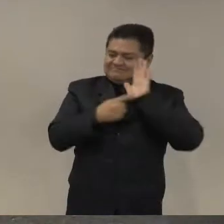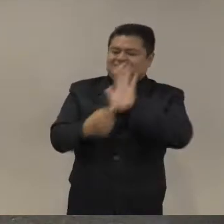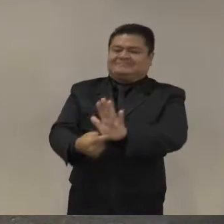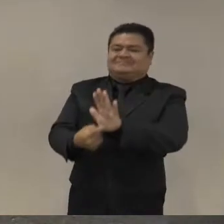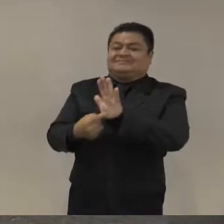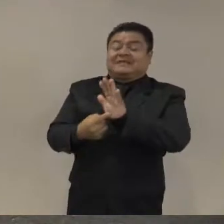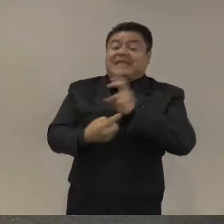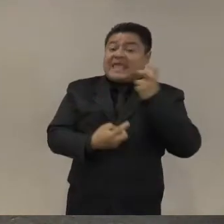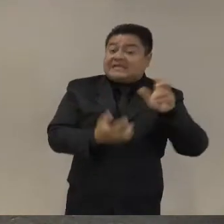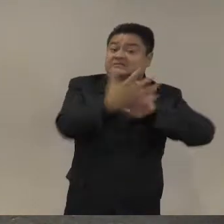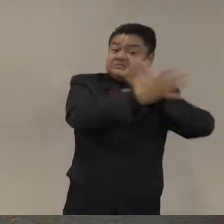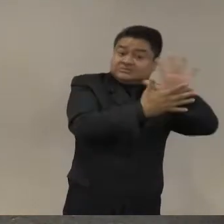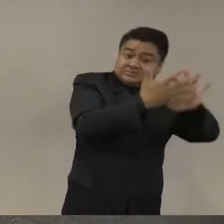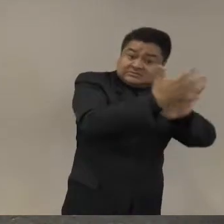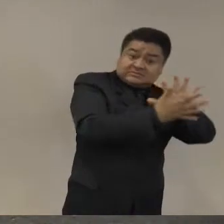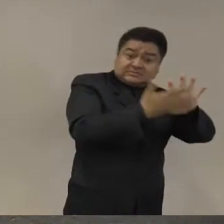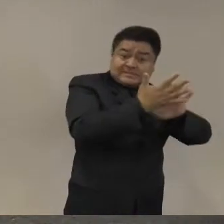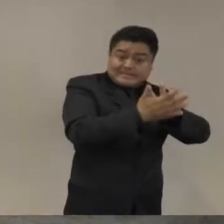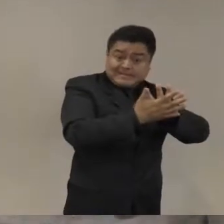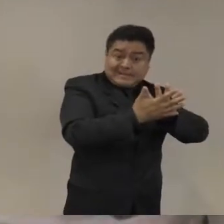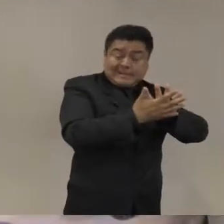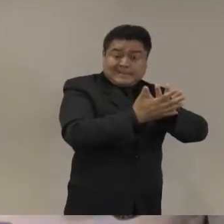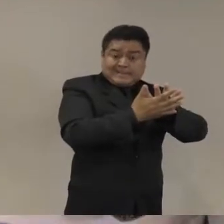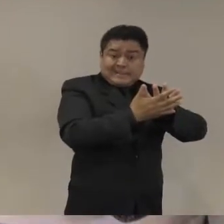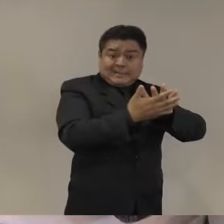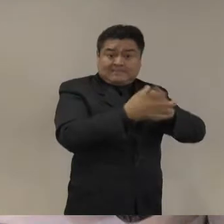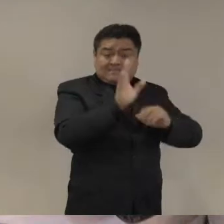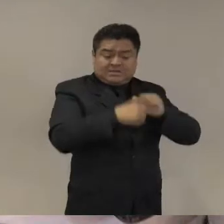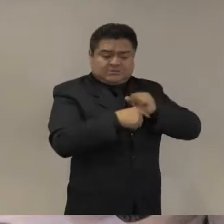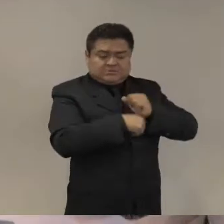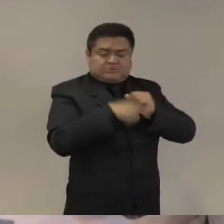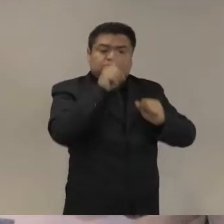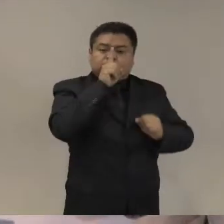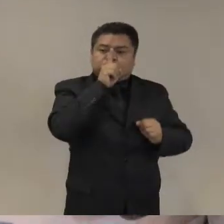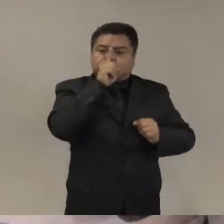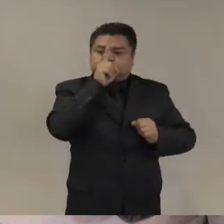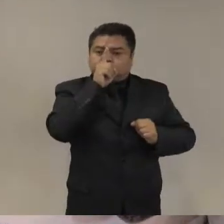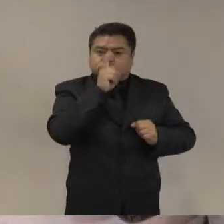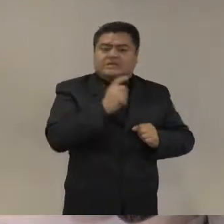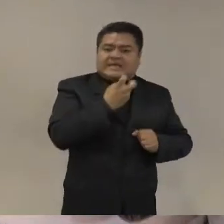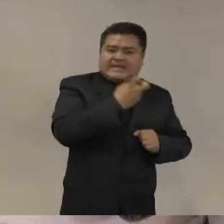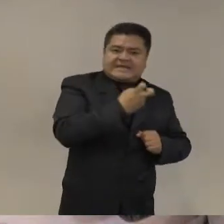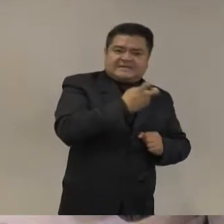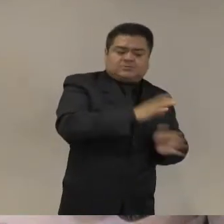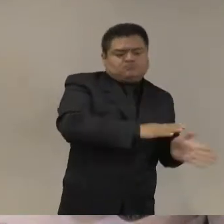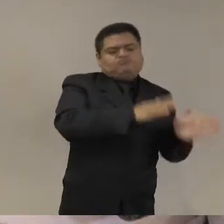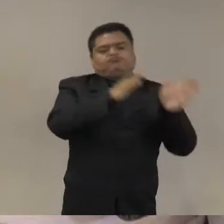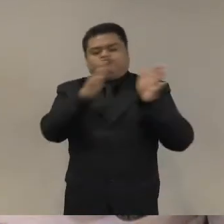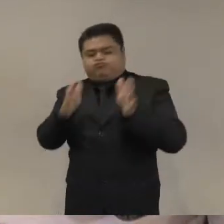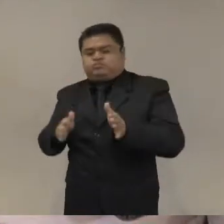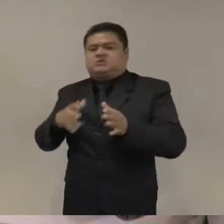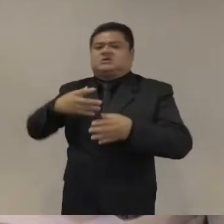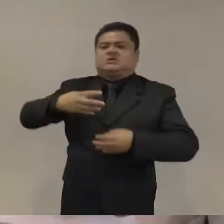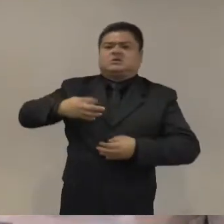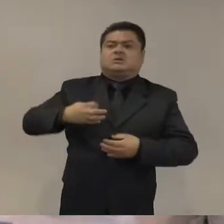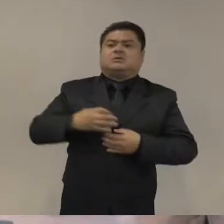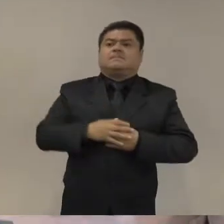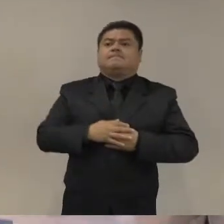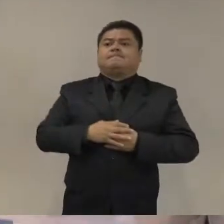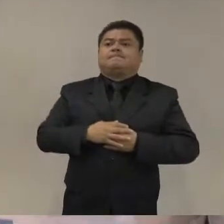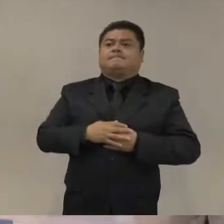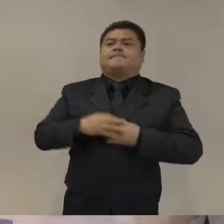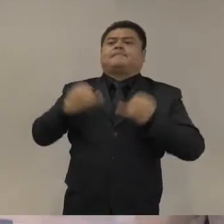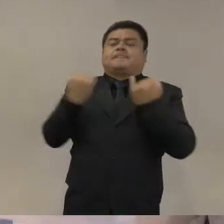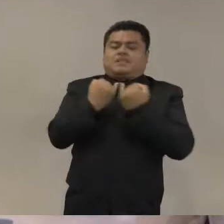opacidad al poder legislativo en la discusión de guardia nacional de las leyes reglamentarias hemos visto una total